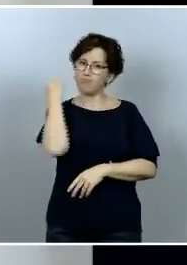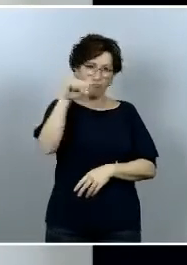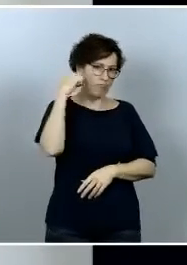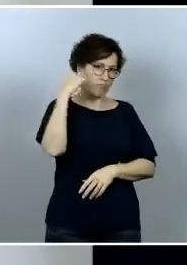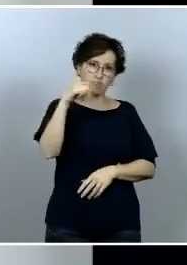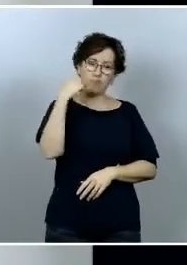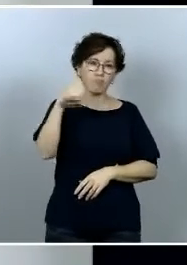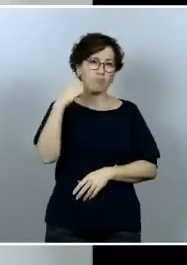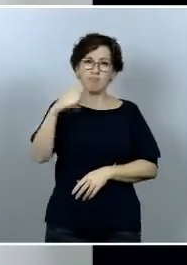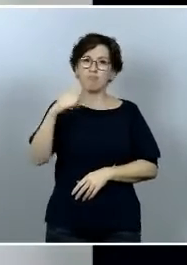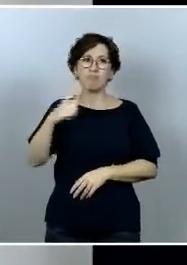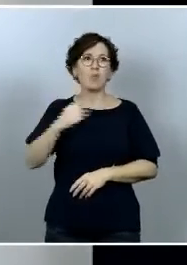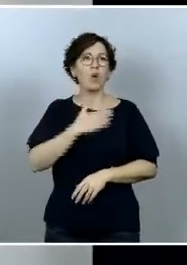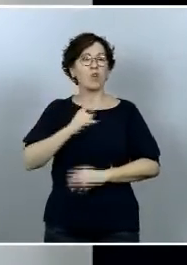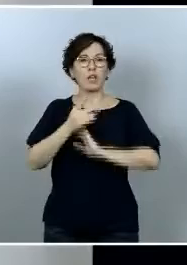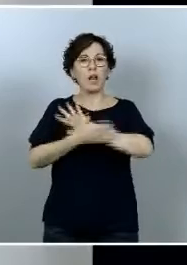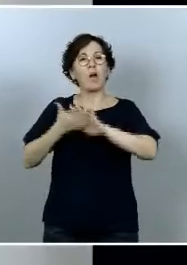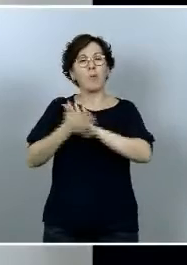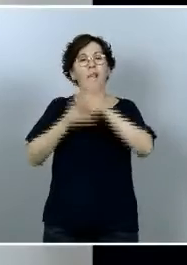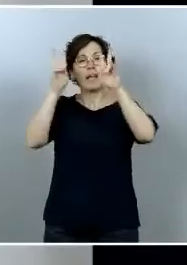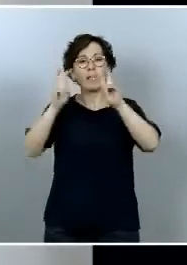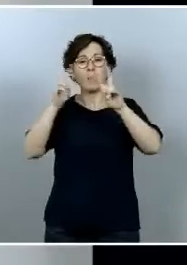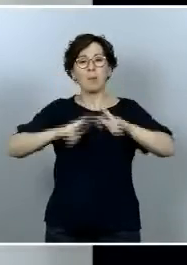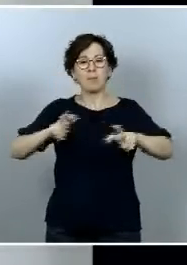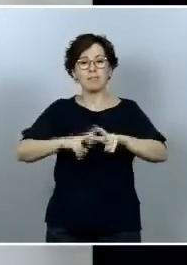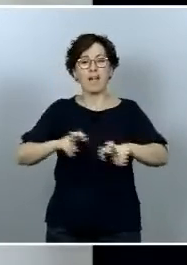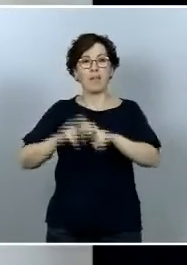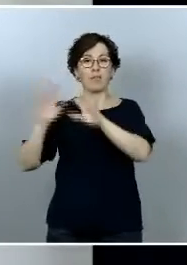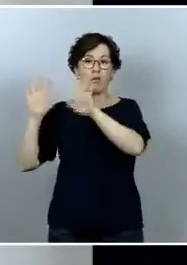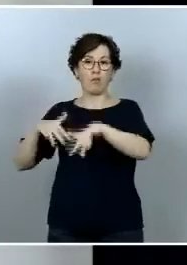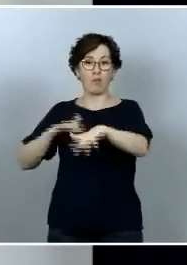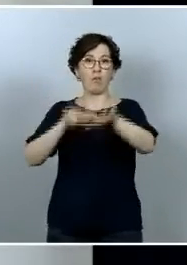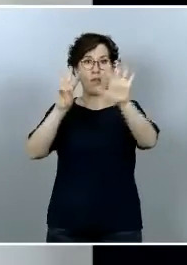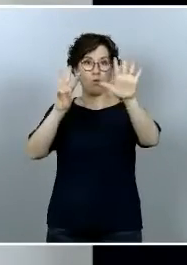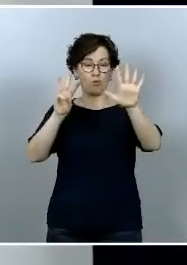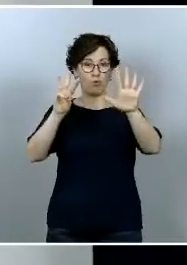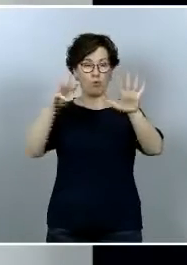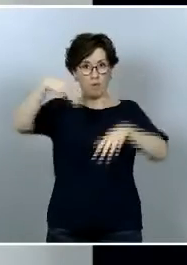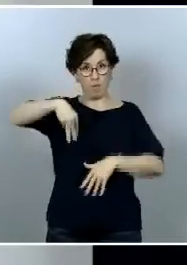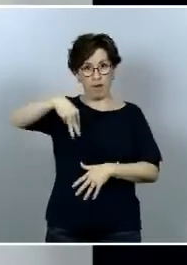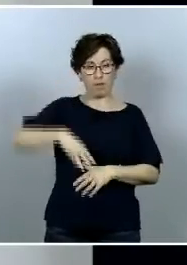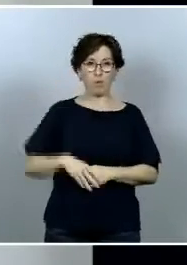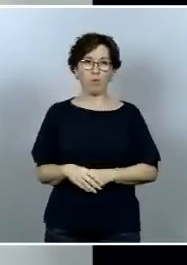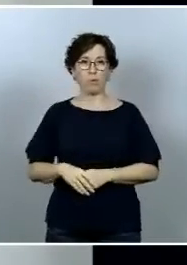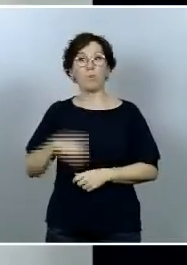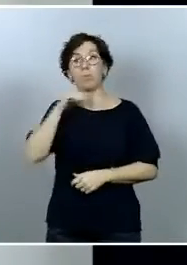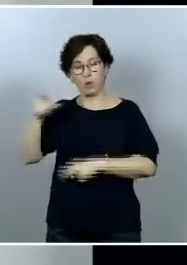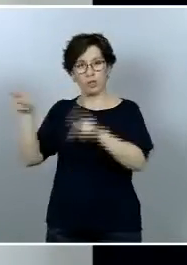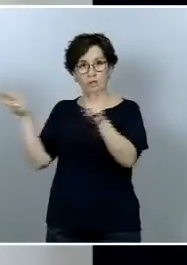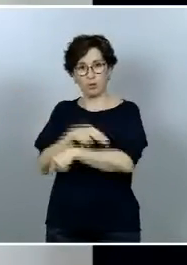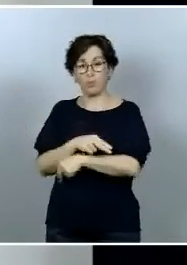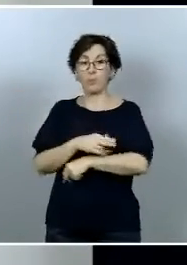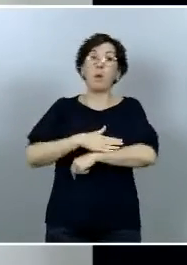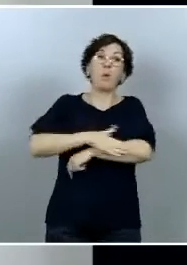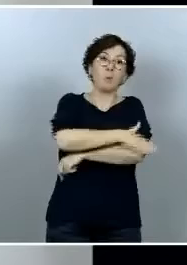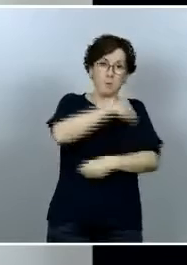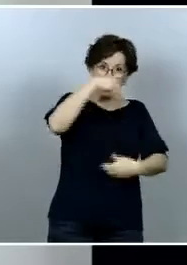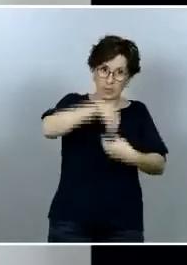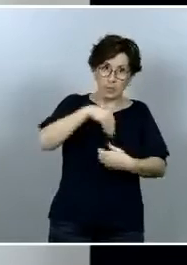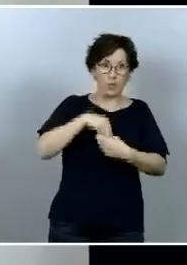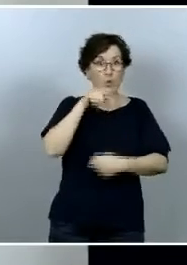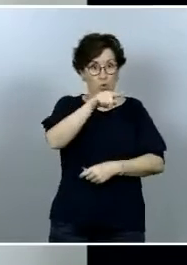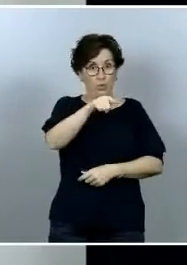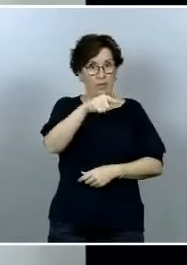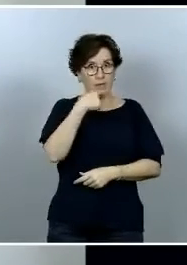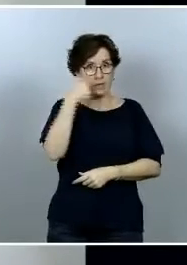las investigaciones del 8M interior ha hablado de una pérdida de confianza usted hacía referencia a ella